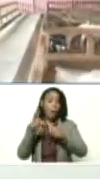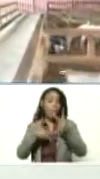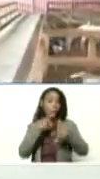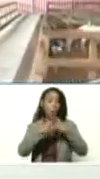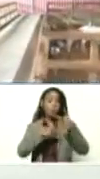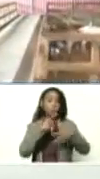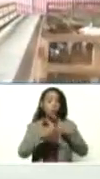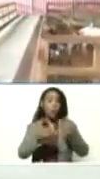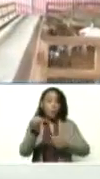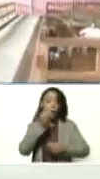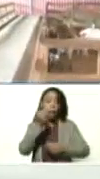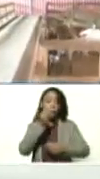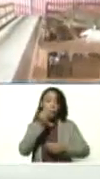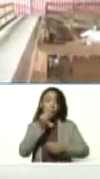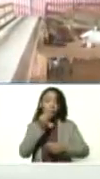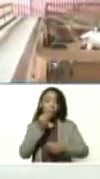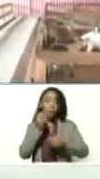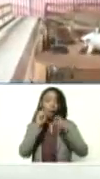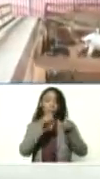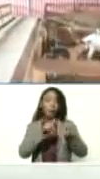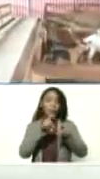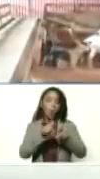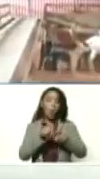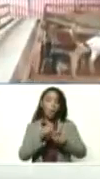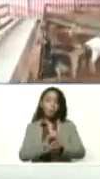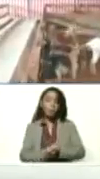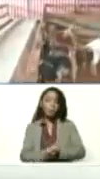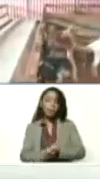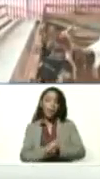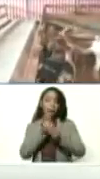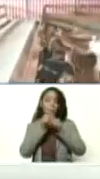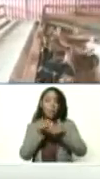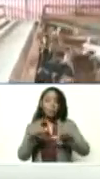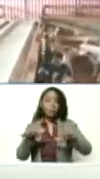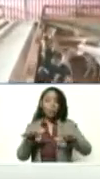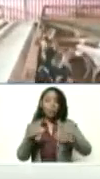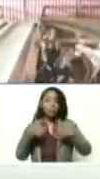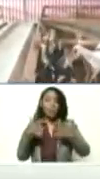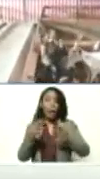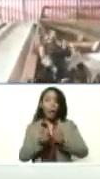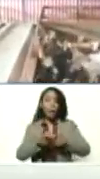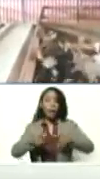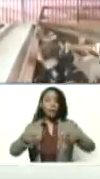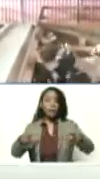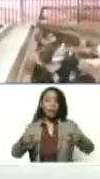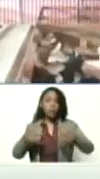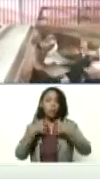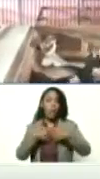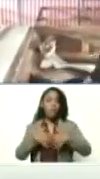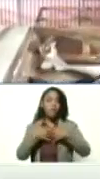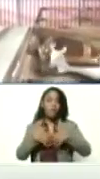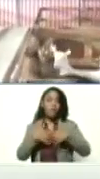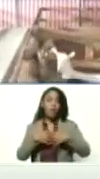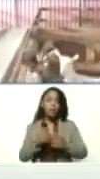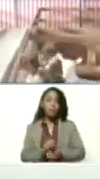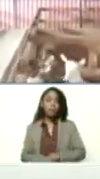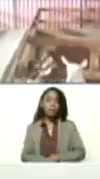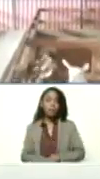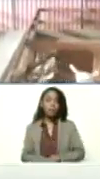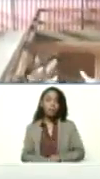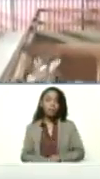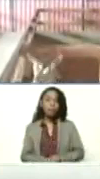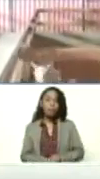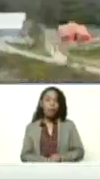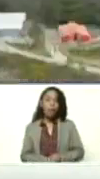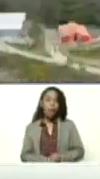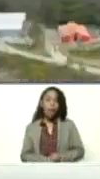de alimentos agrícolas la expansión del crecimiento industrial la